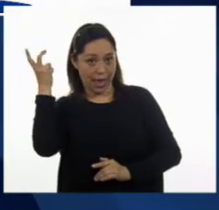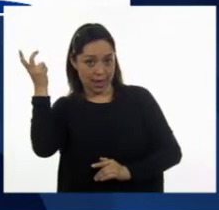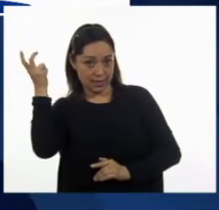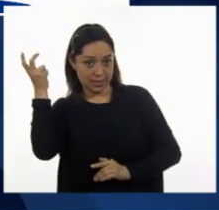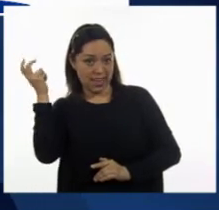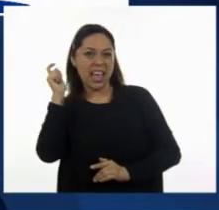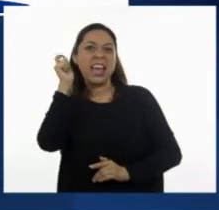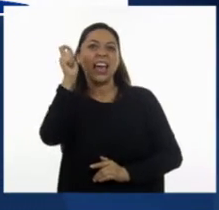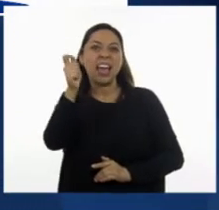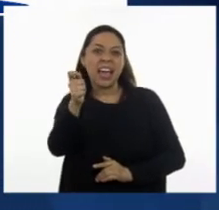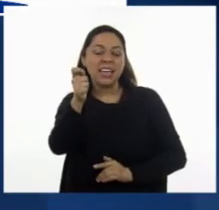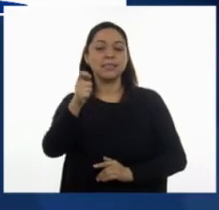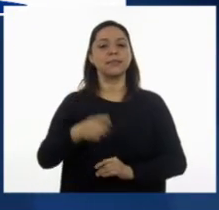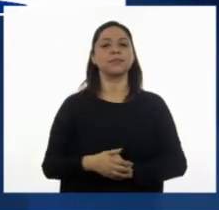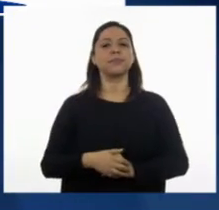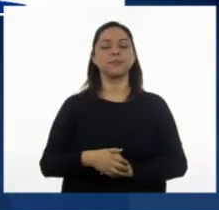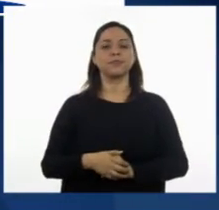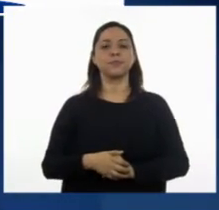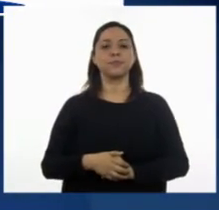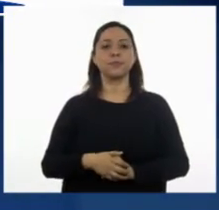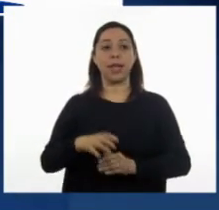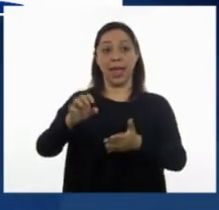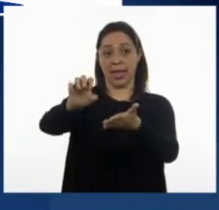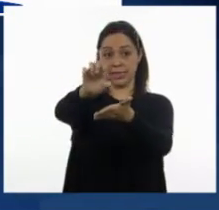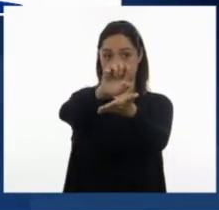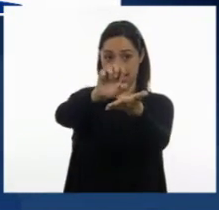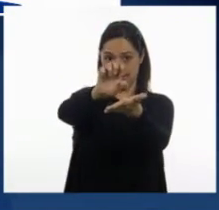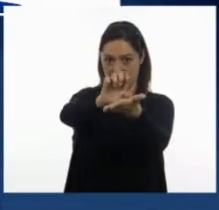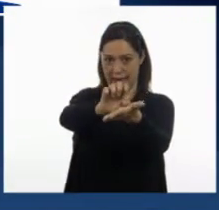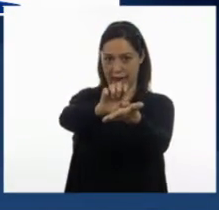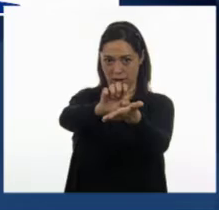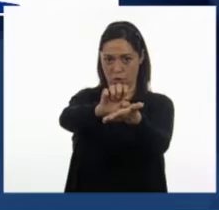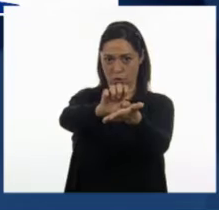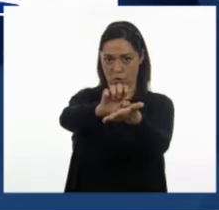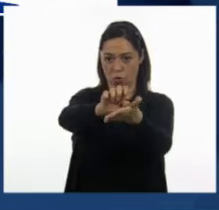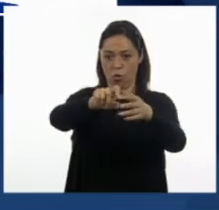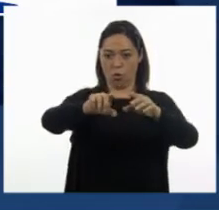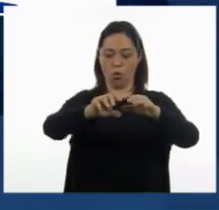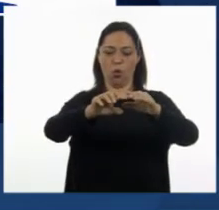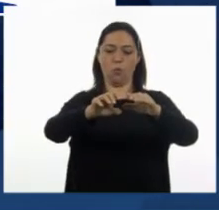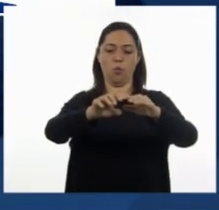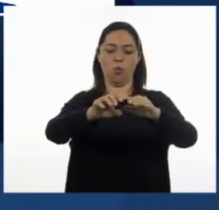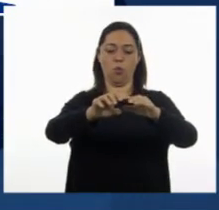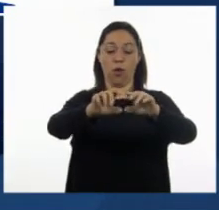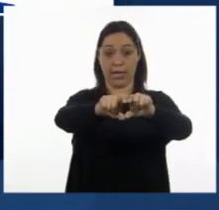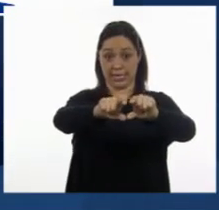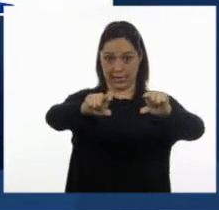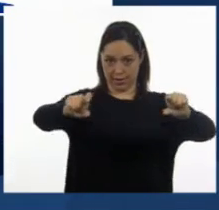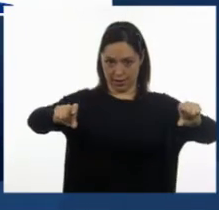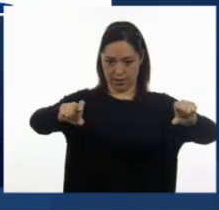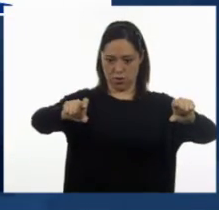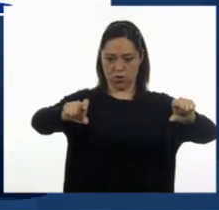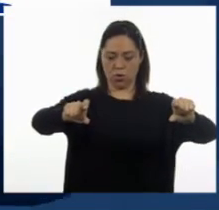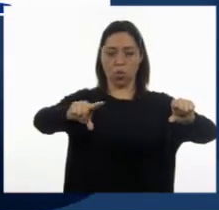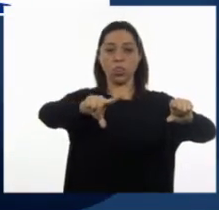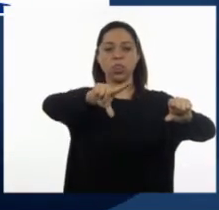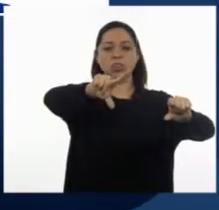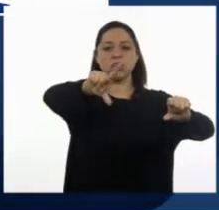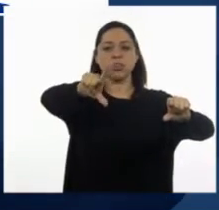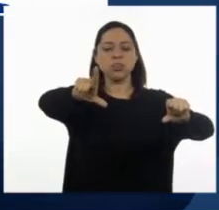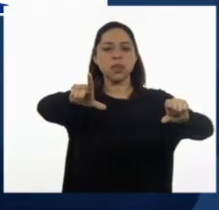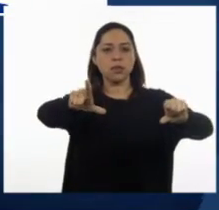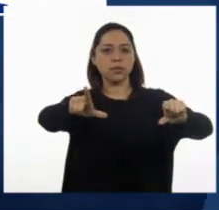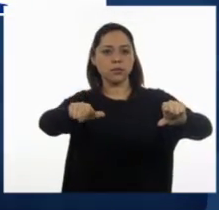también tenemos, está el escenario al revés de la primera imagen que vimos, ¿no? Y si